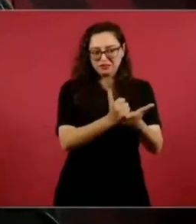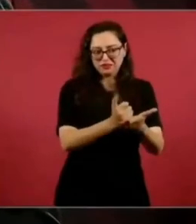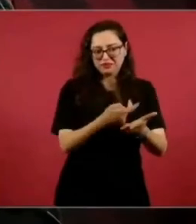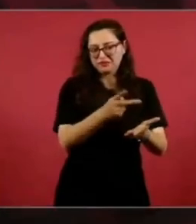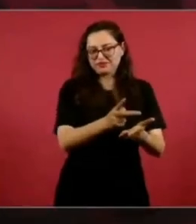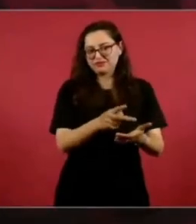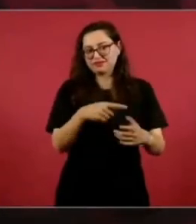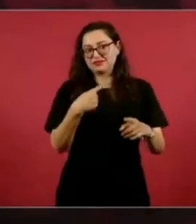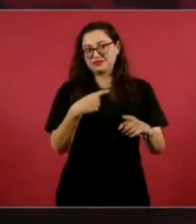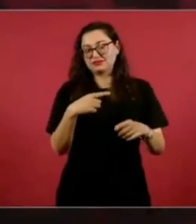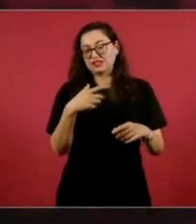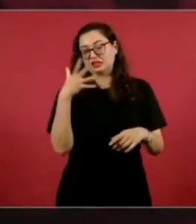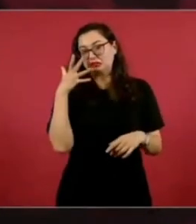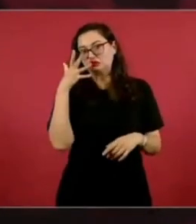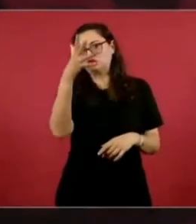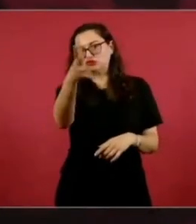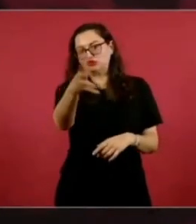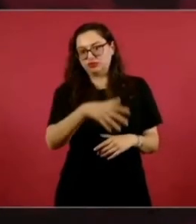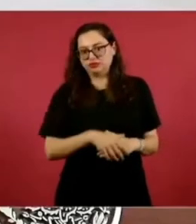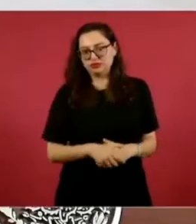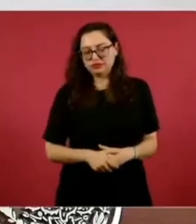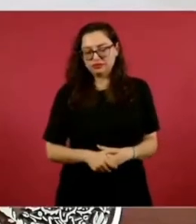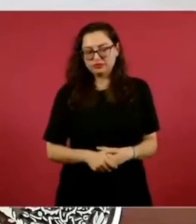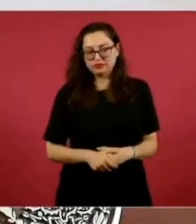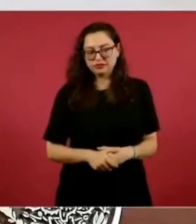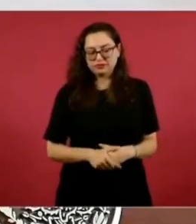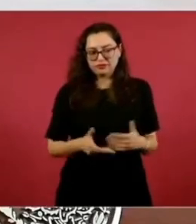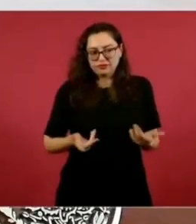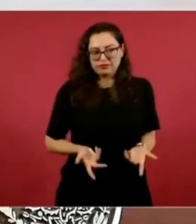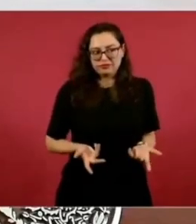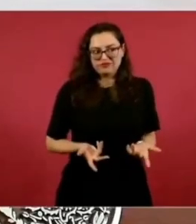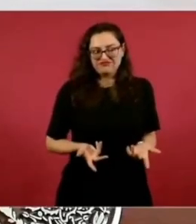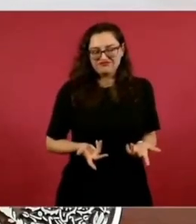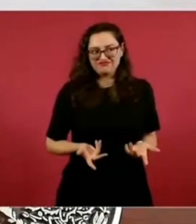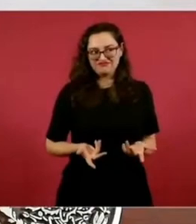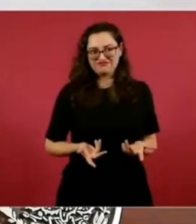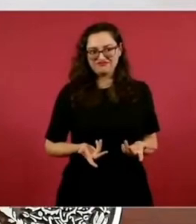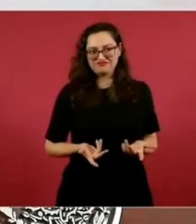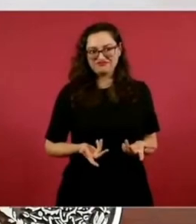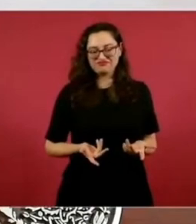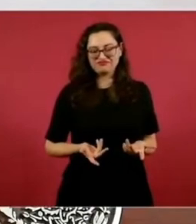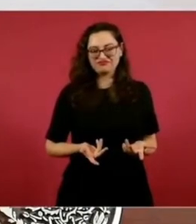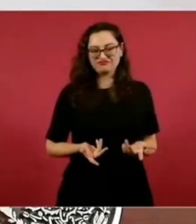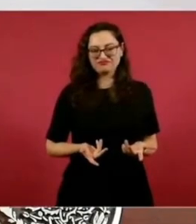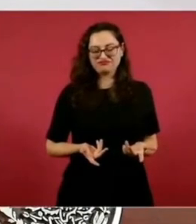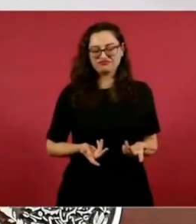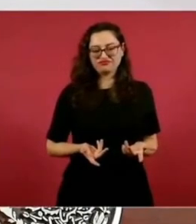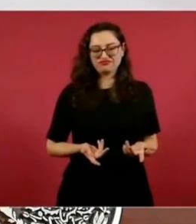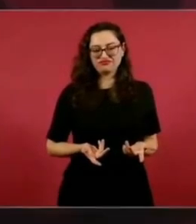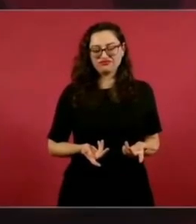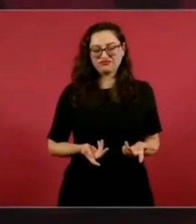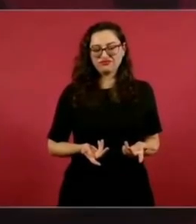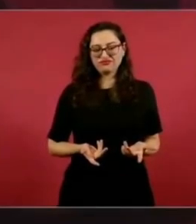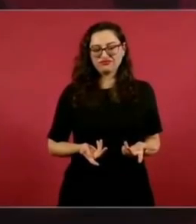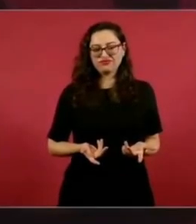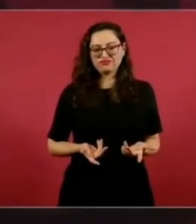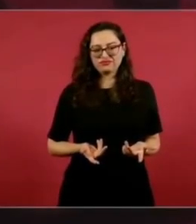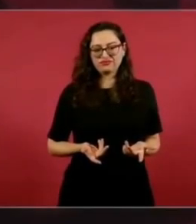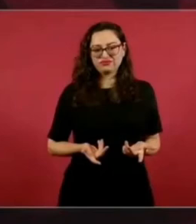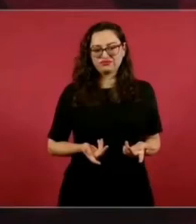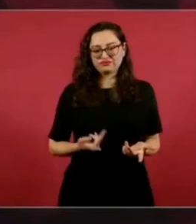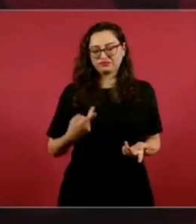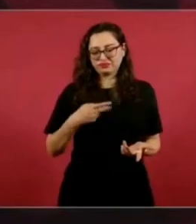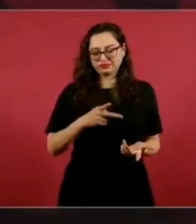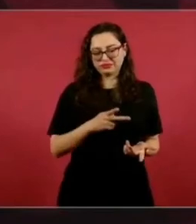yo quiero hacer una canción para